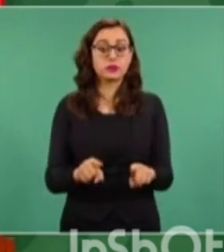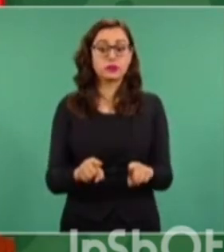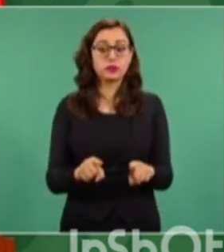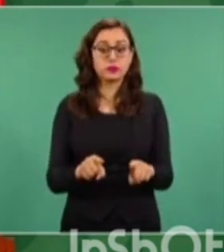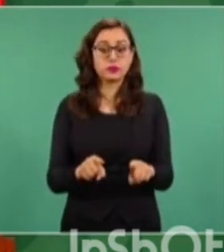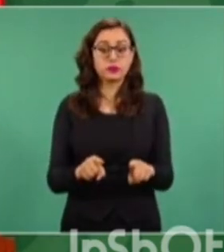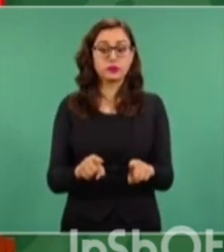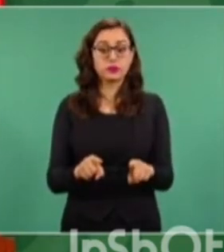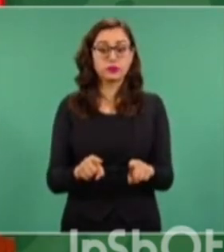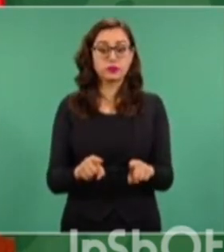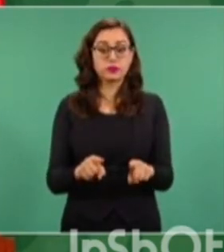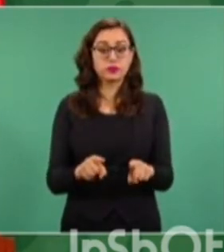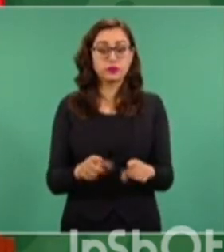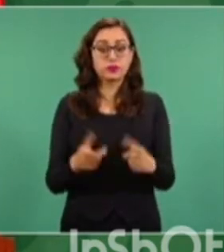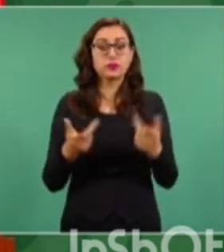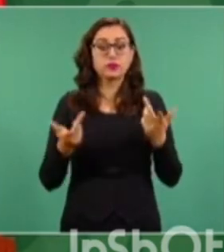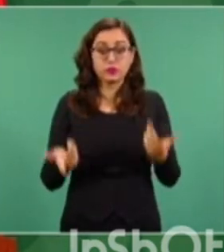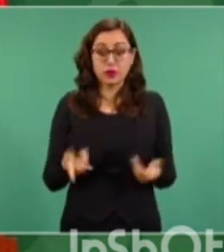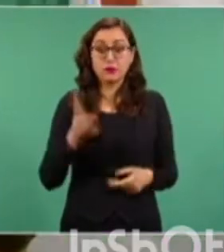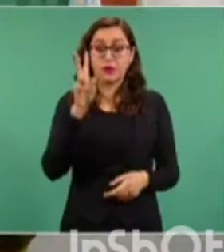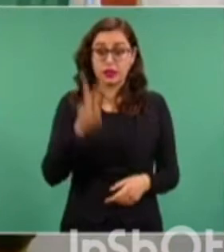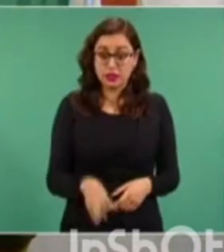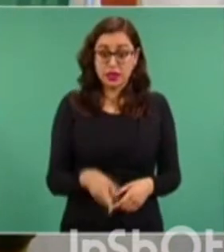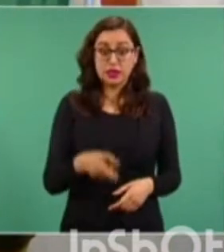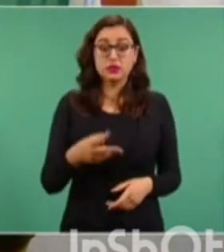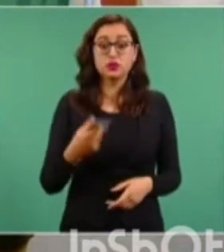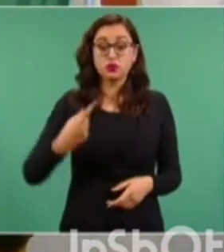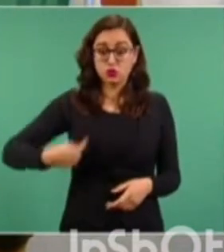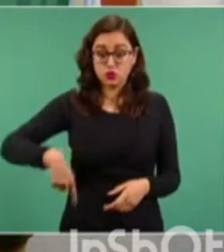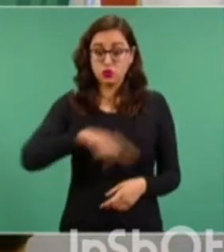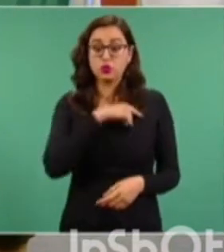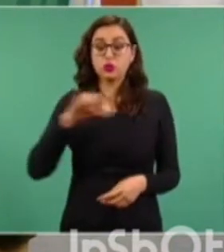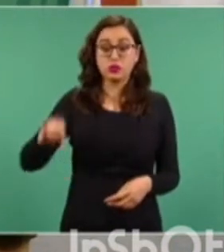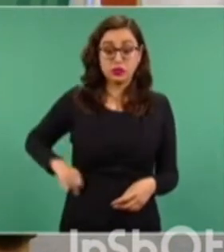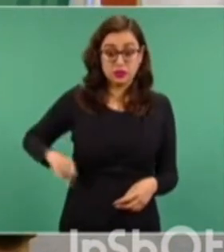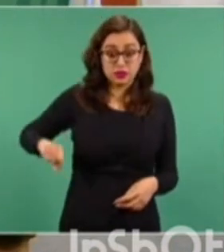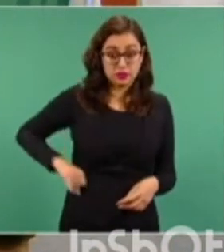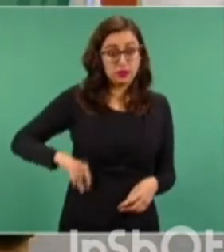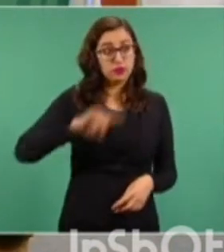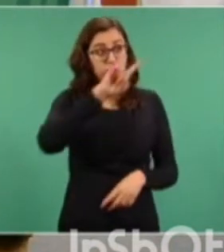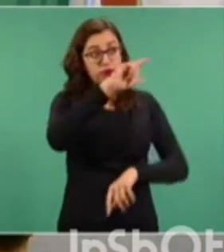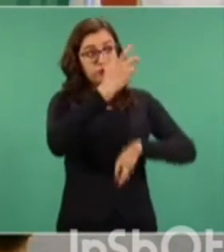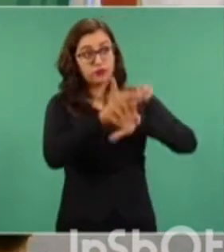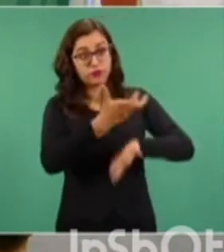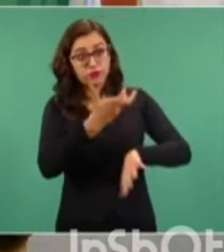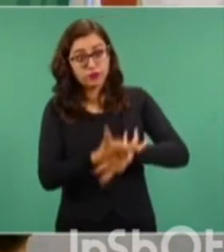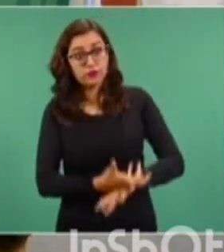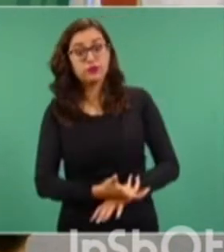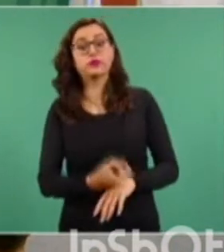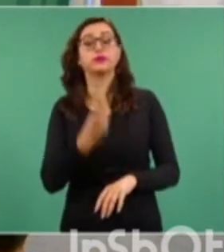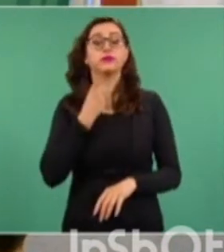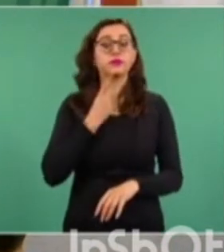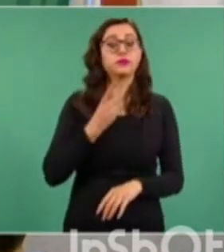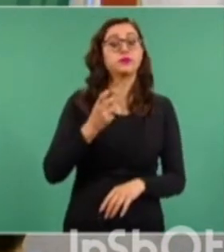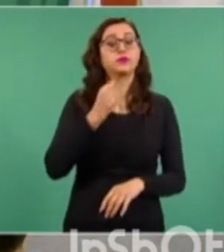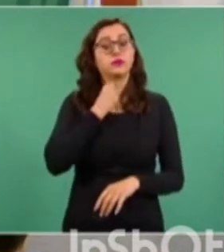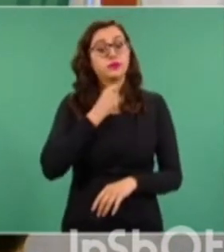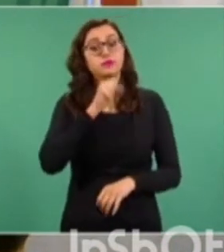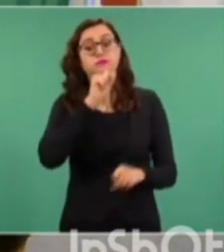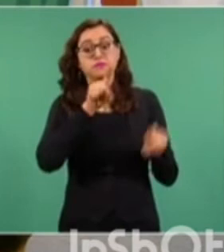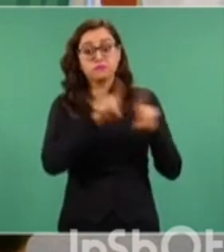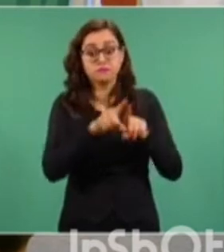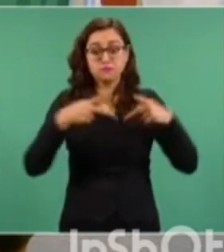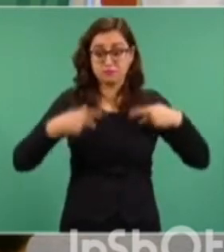es de nuestro interés convencer a congresistas y funcionarios del Poder Ejecutivo